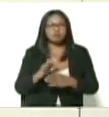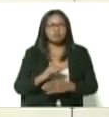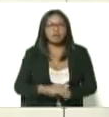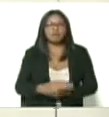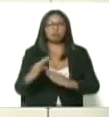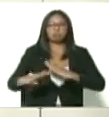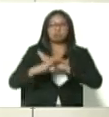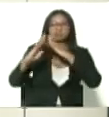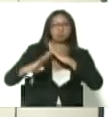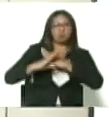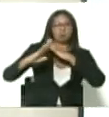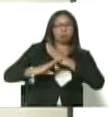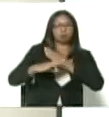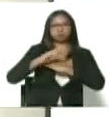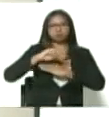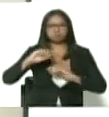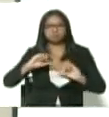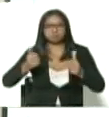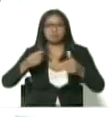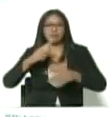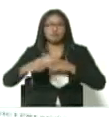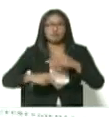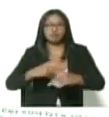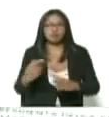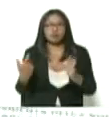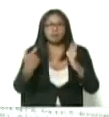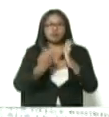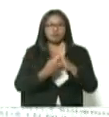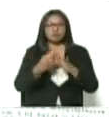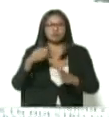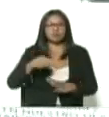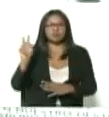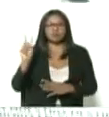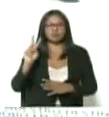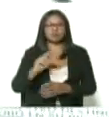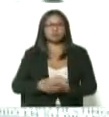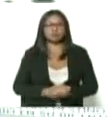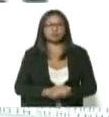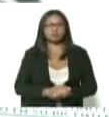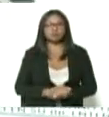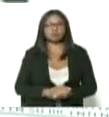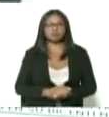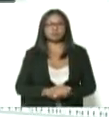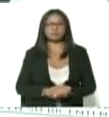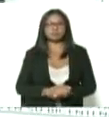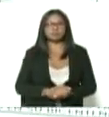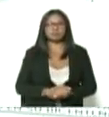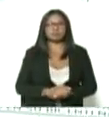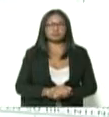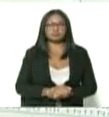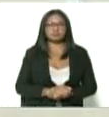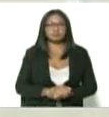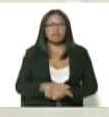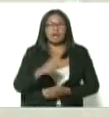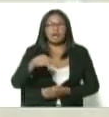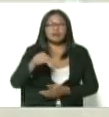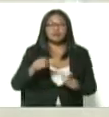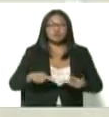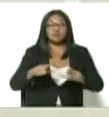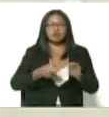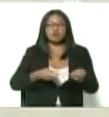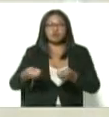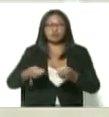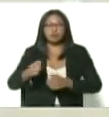este bloqueo criminal inicia su proceso de vacunación aquí en esta sala de control de la